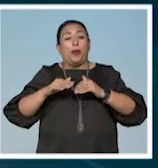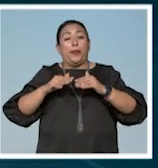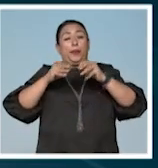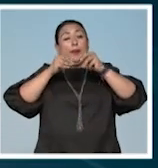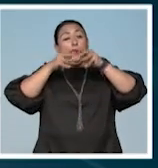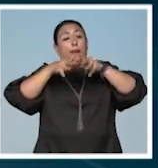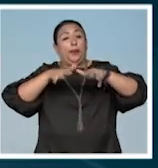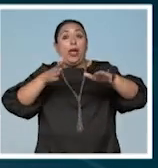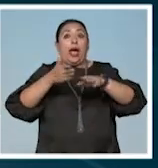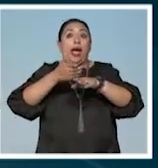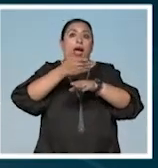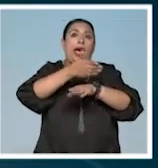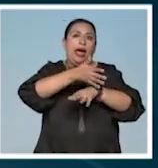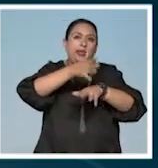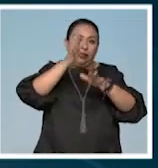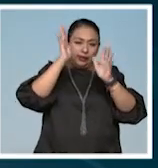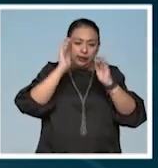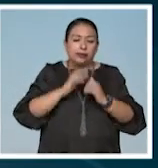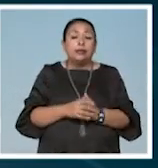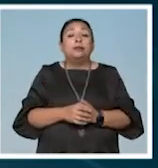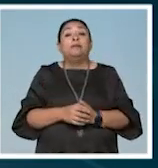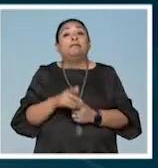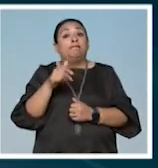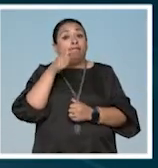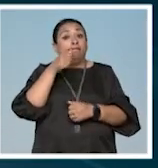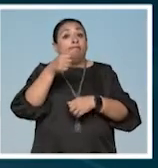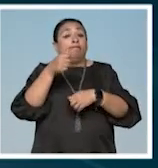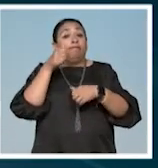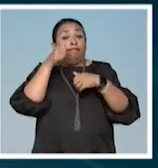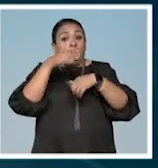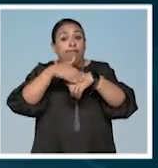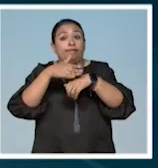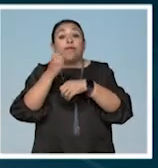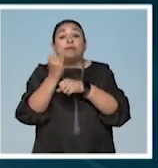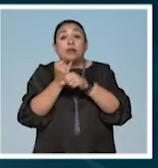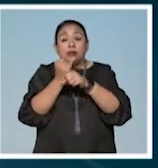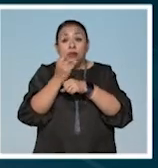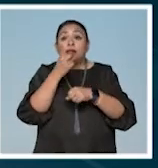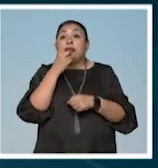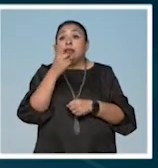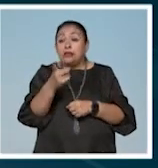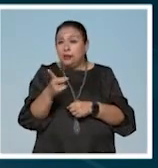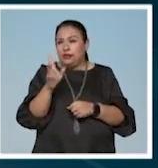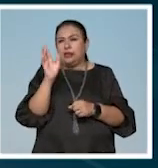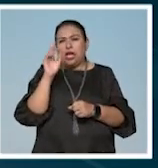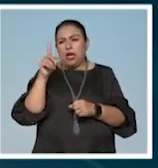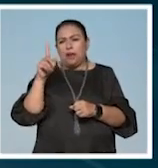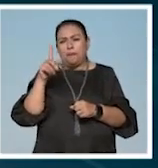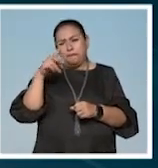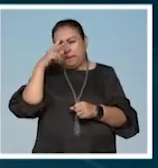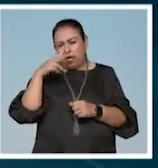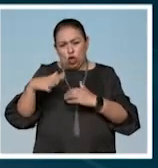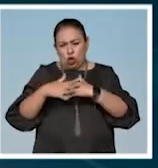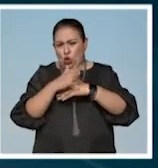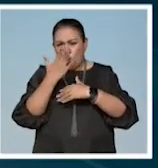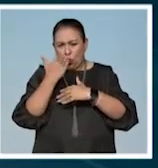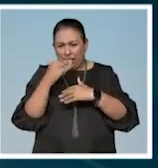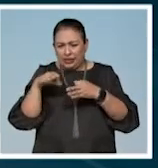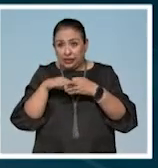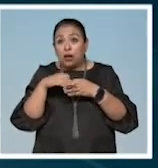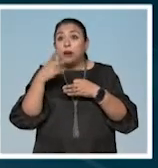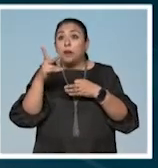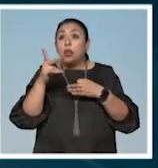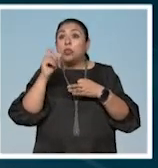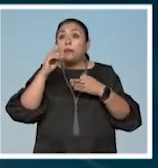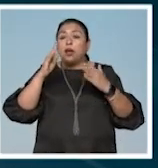mucho antes de lo previsto. Y atención, el estudio indica que, aunque no es costera, la Ciudad de México se